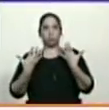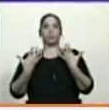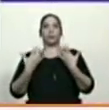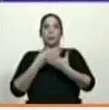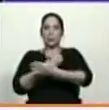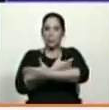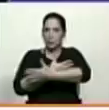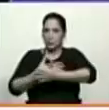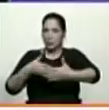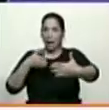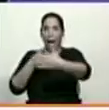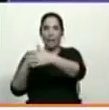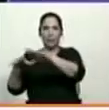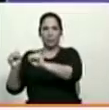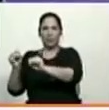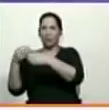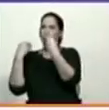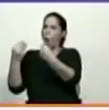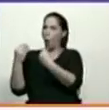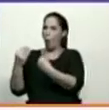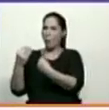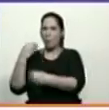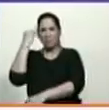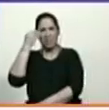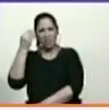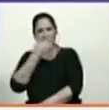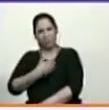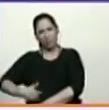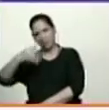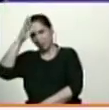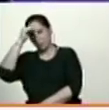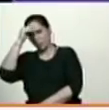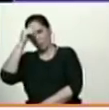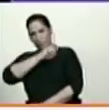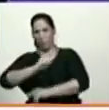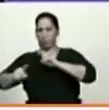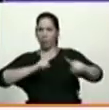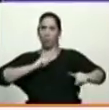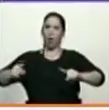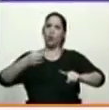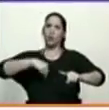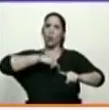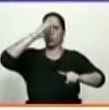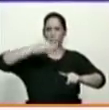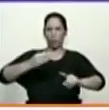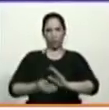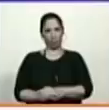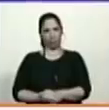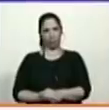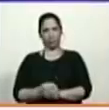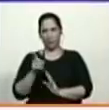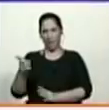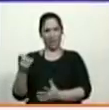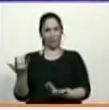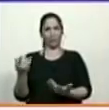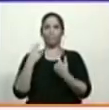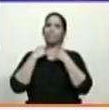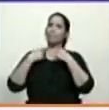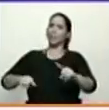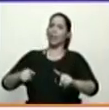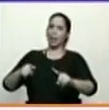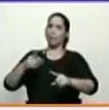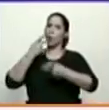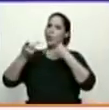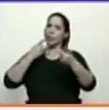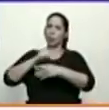¿Cómo puede pretender Donald Trump darle órdenes a nuestros soldados y a nuestras soldadas? Es un fracaso político absoluto